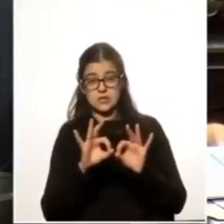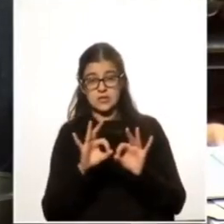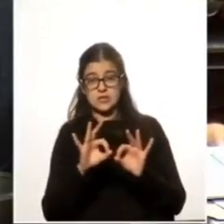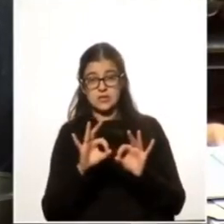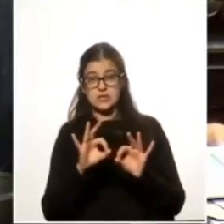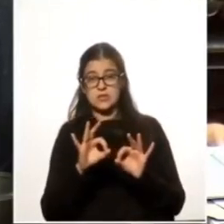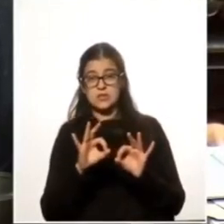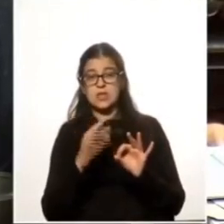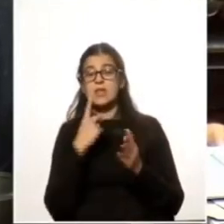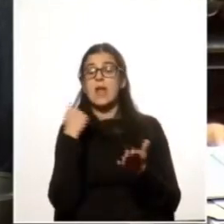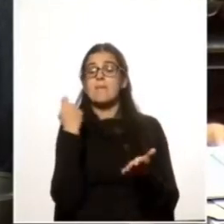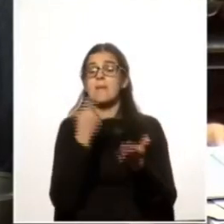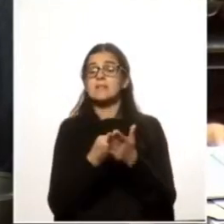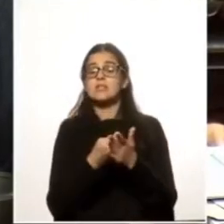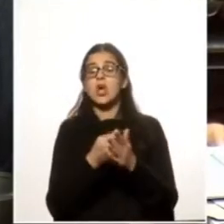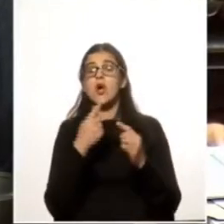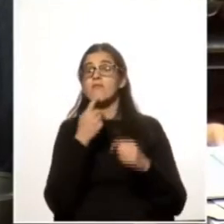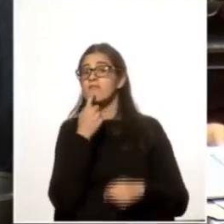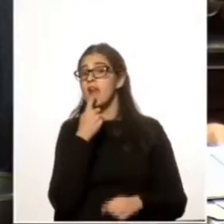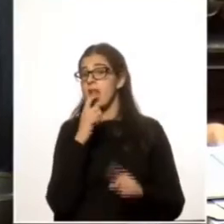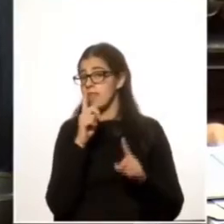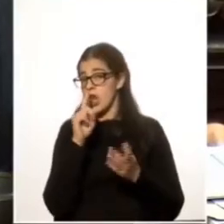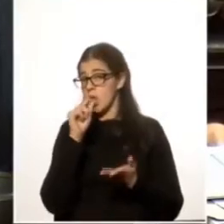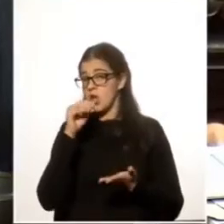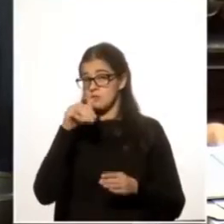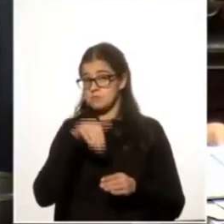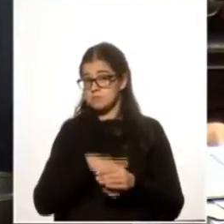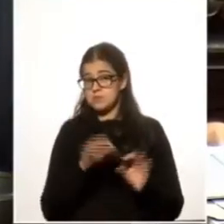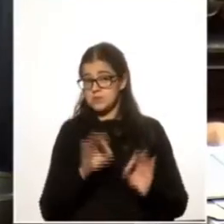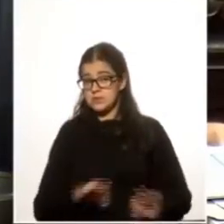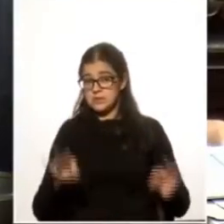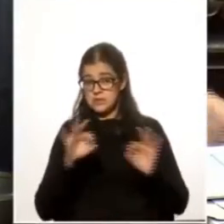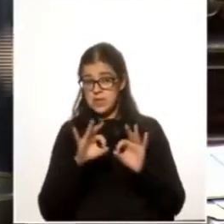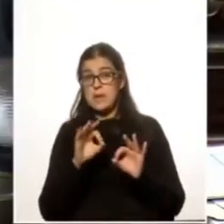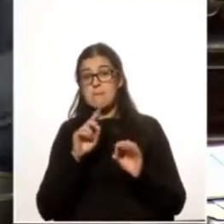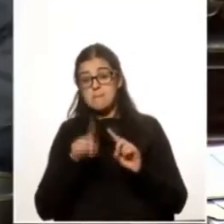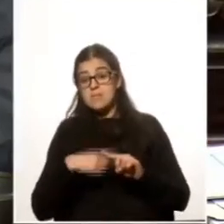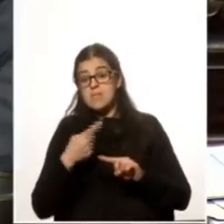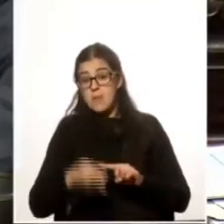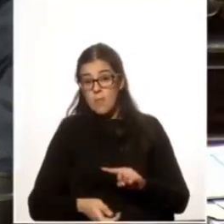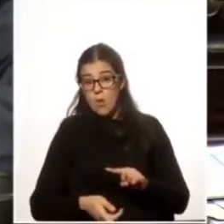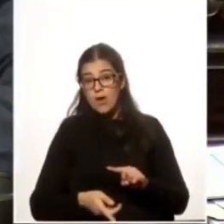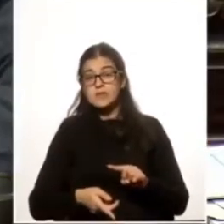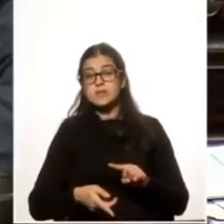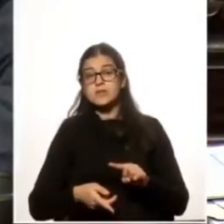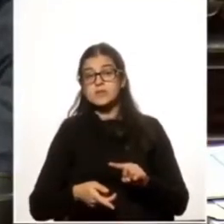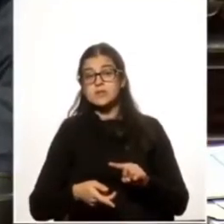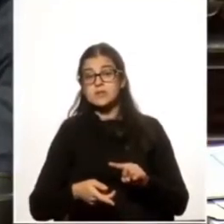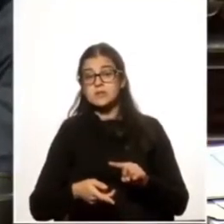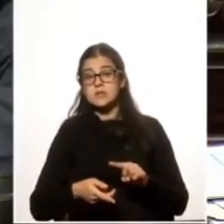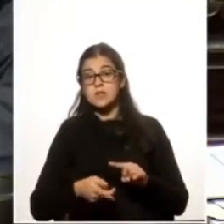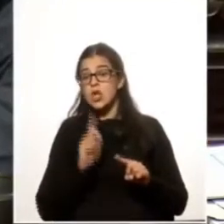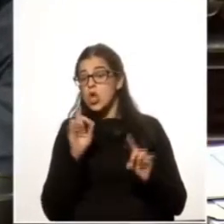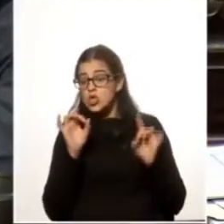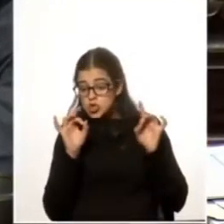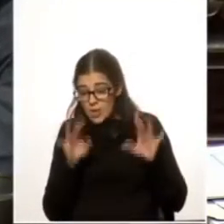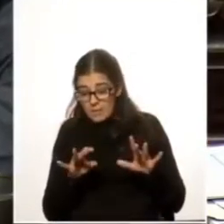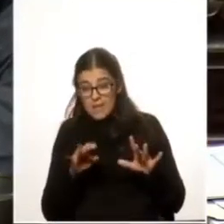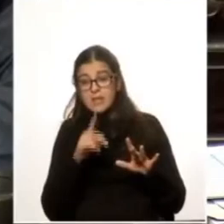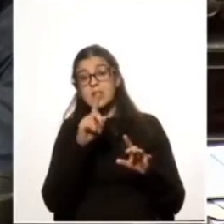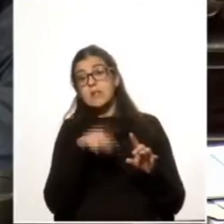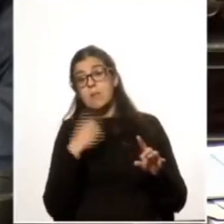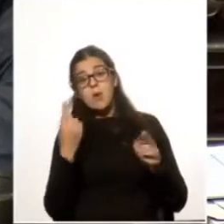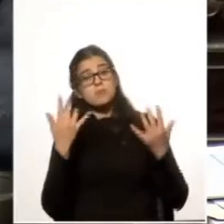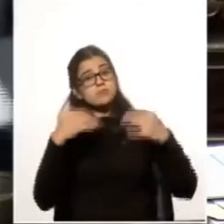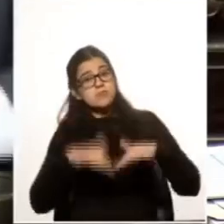de inversiones con Finlandia pero después hicieron no solamente eso sino